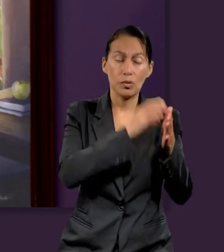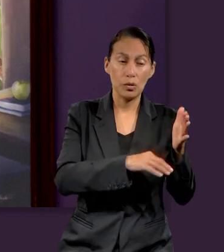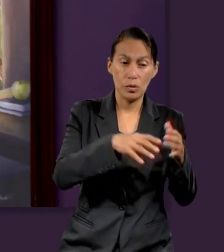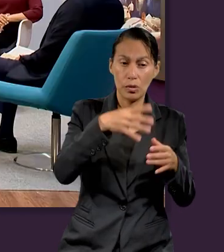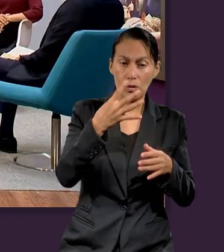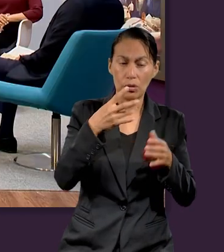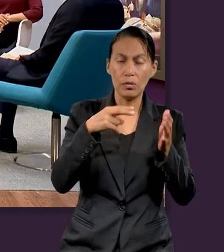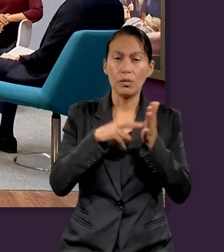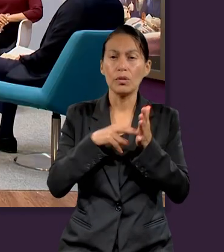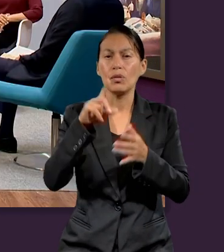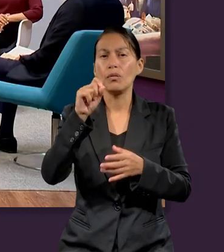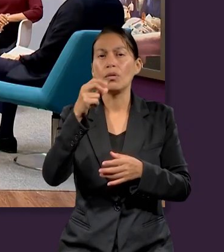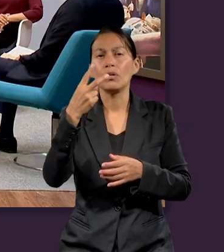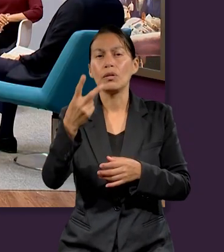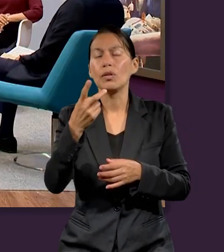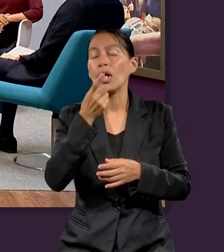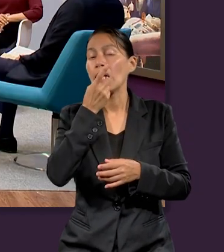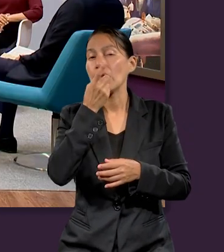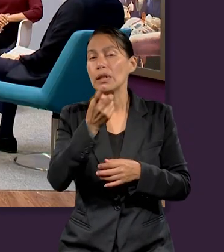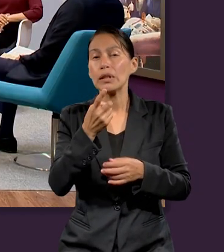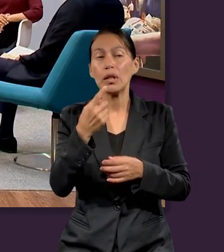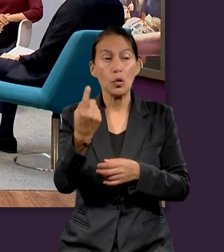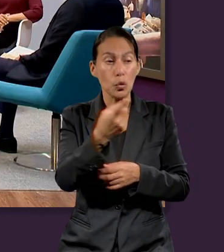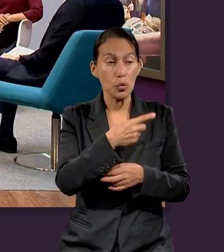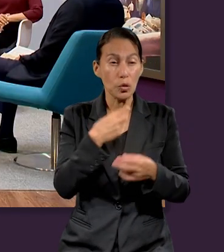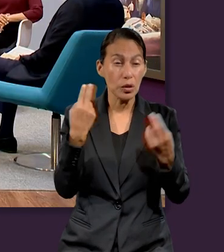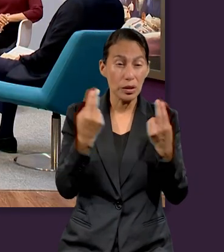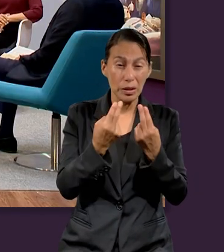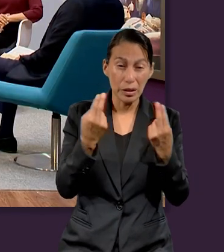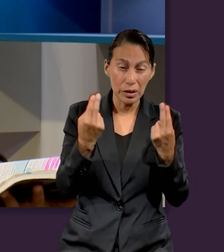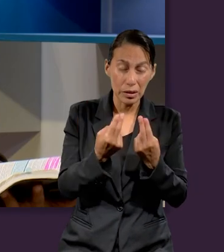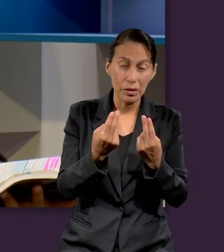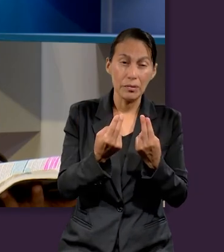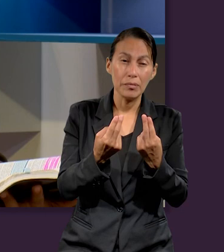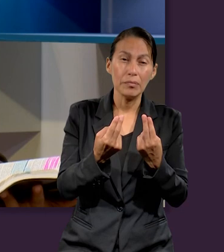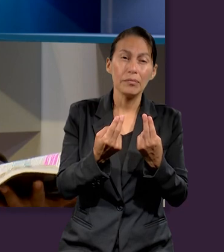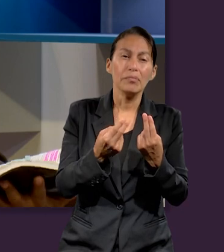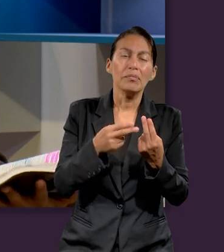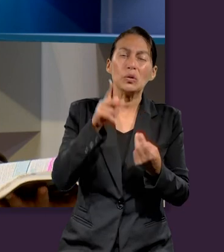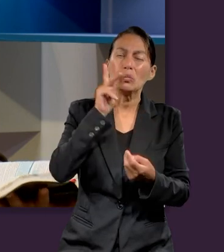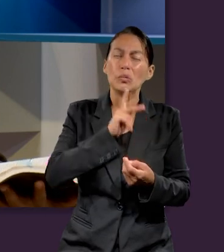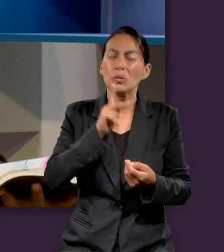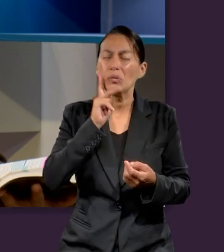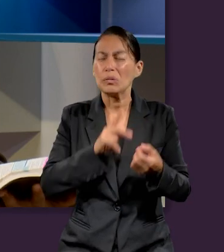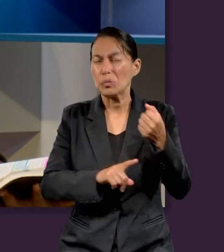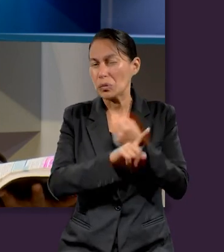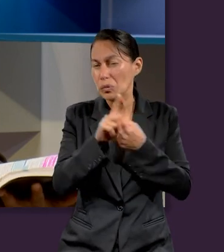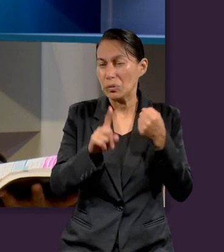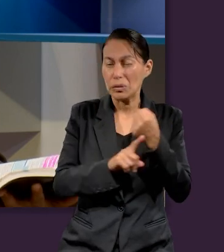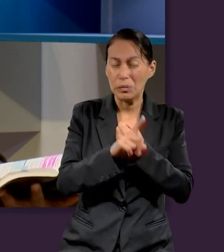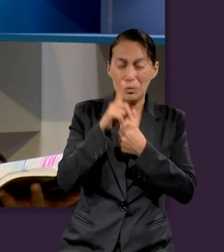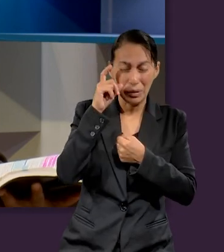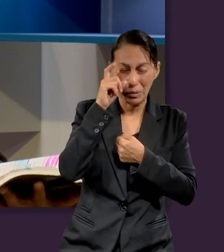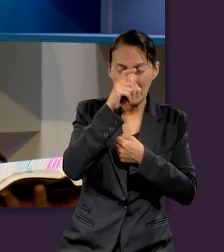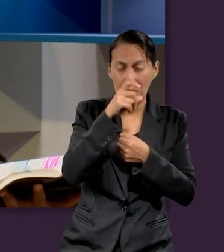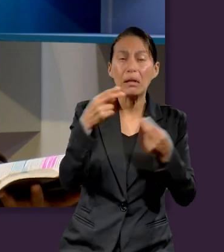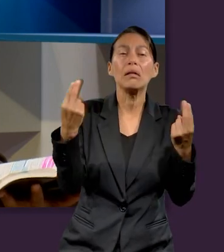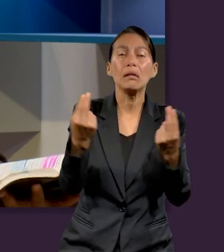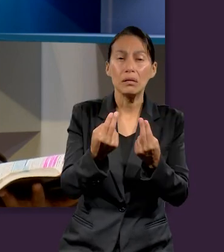22, dice que es necesario que pasemos a través de muchas tribulaciones.